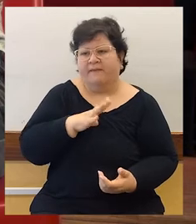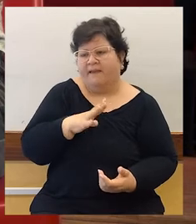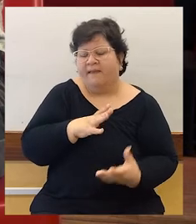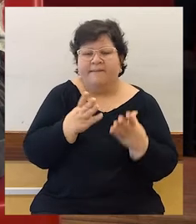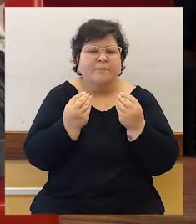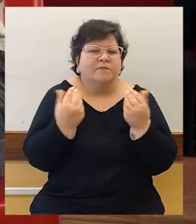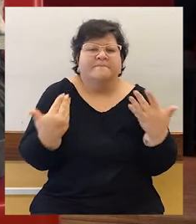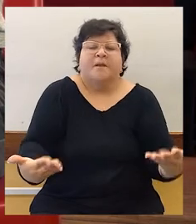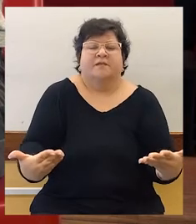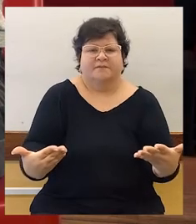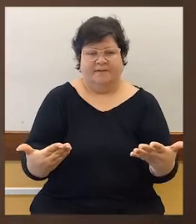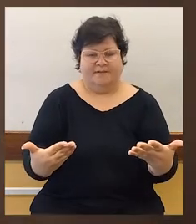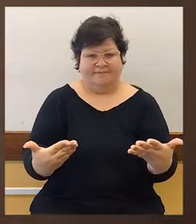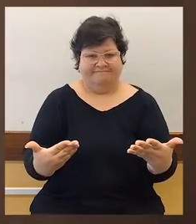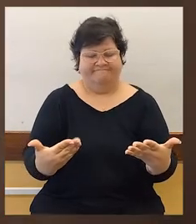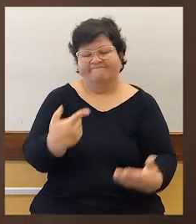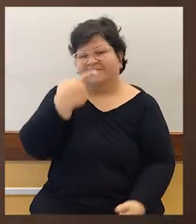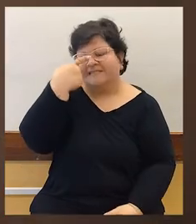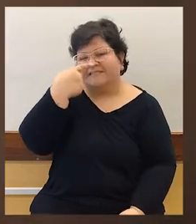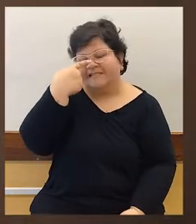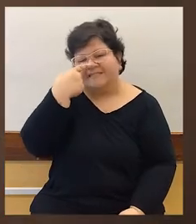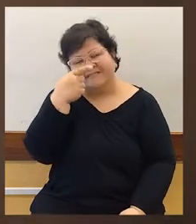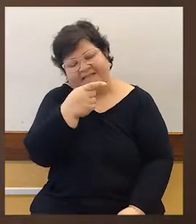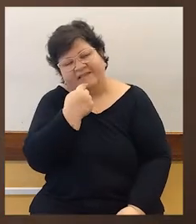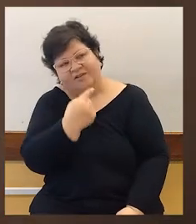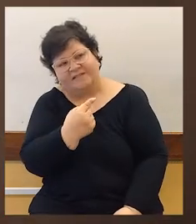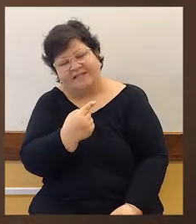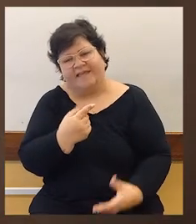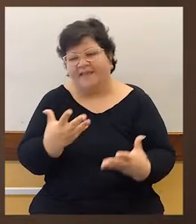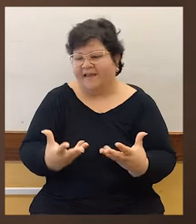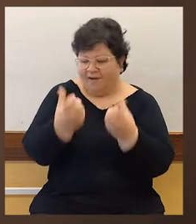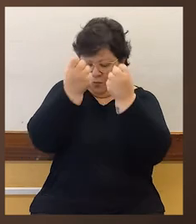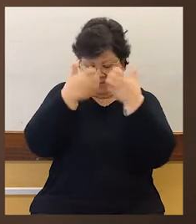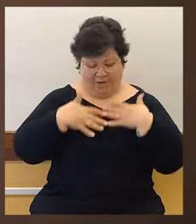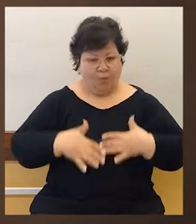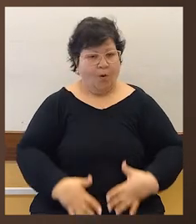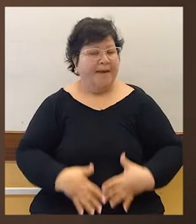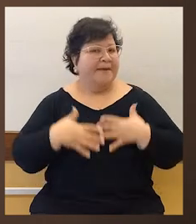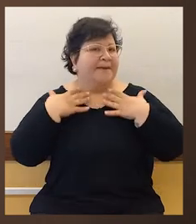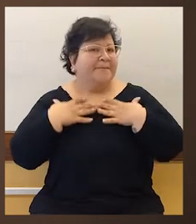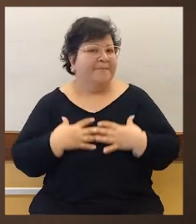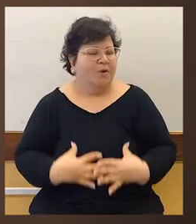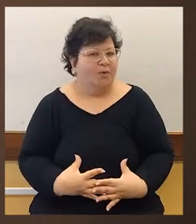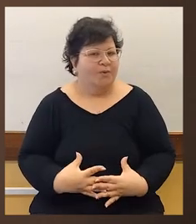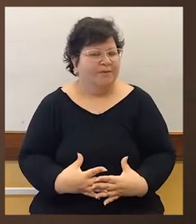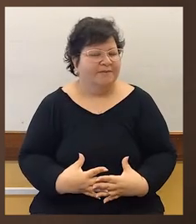poderes, como decías vos hoy. Es interesante eso que decía ella de como recuperar el cuerpo, ¿no? Como que